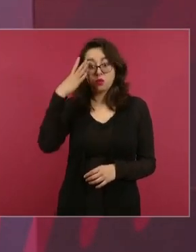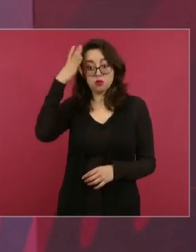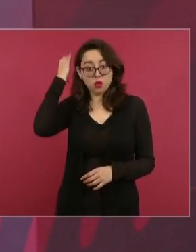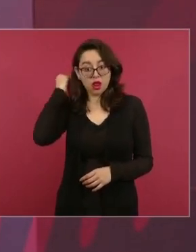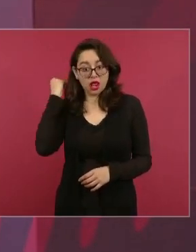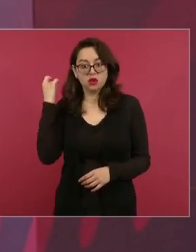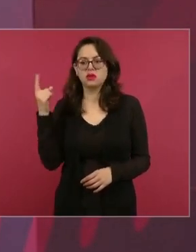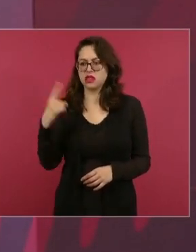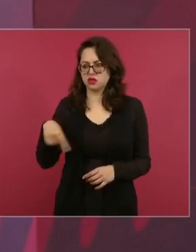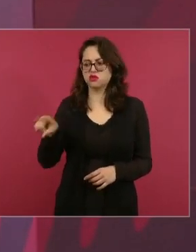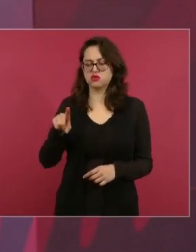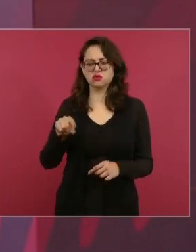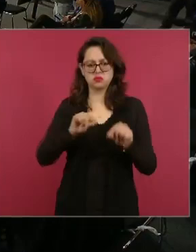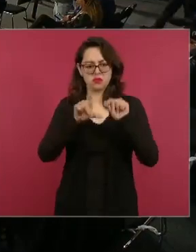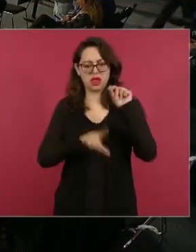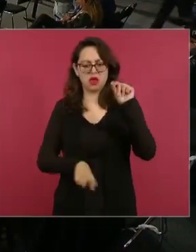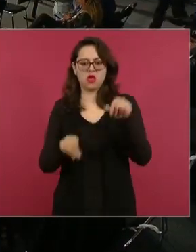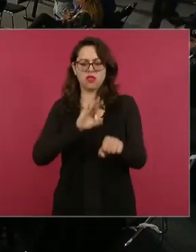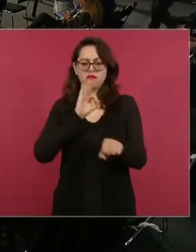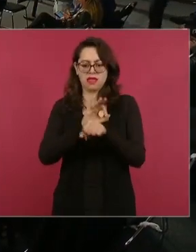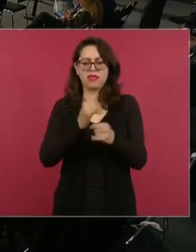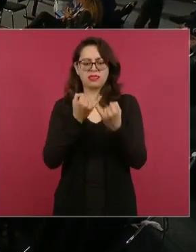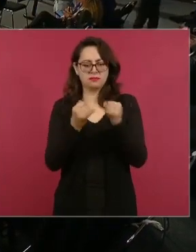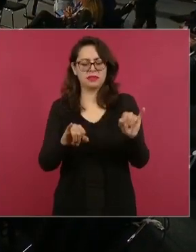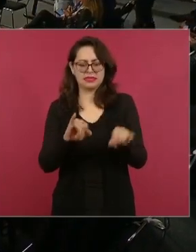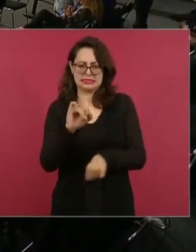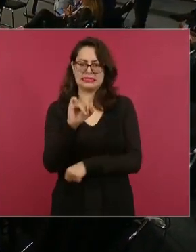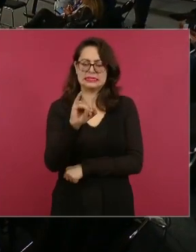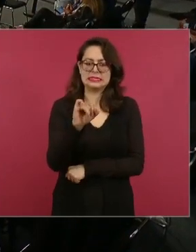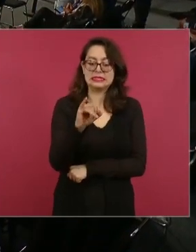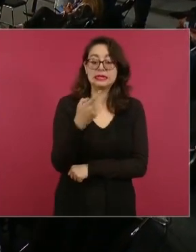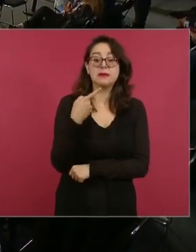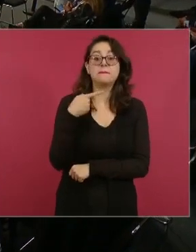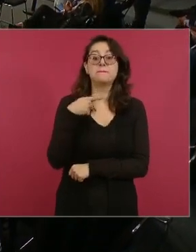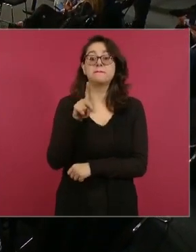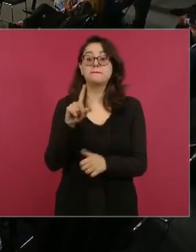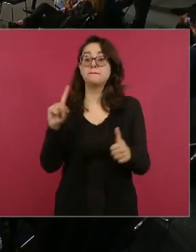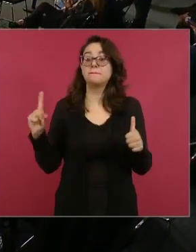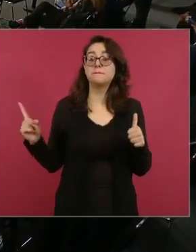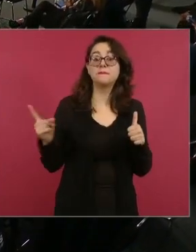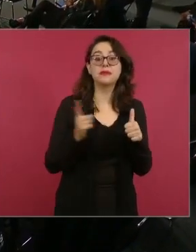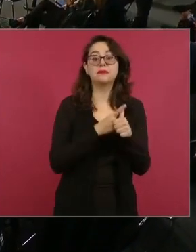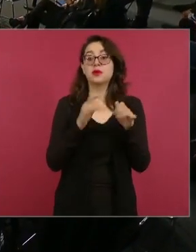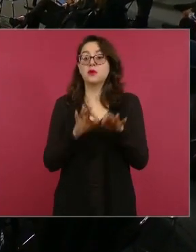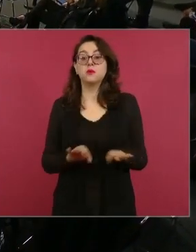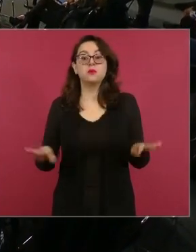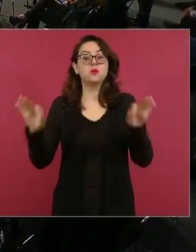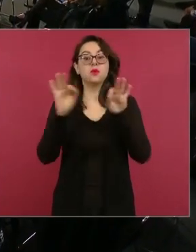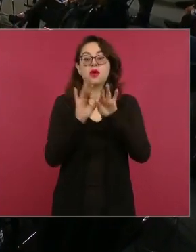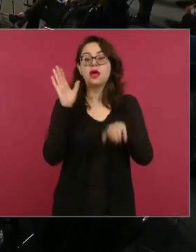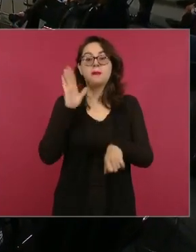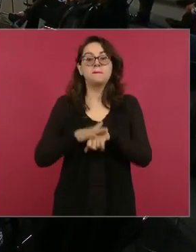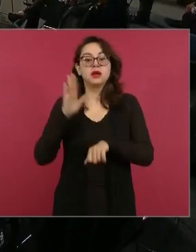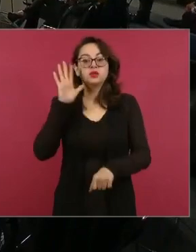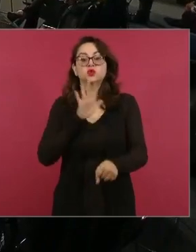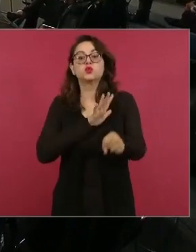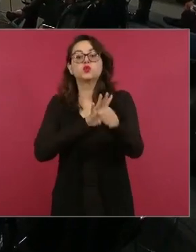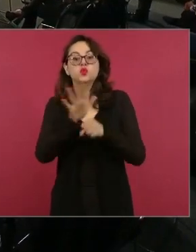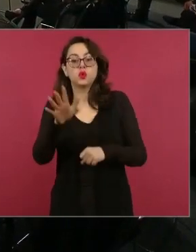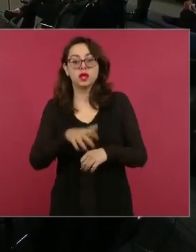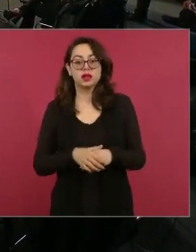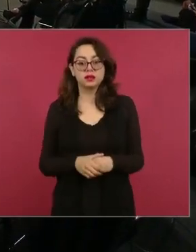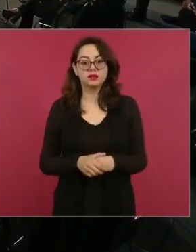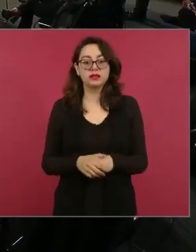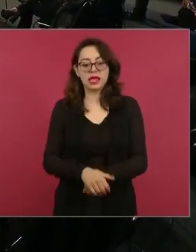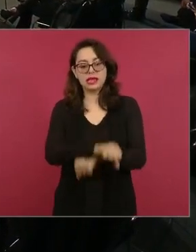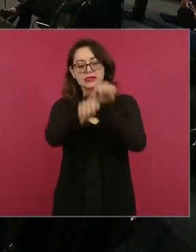nuestra patria, lo primero que proclaman es la abolición de la esclavitud, no sólo